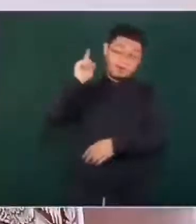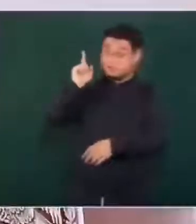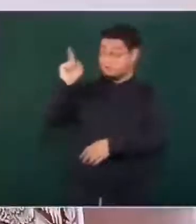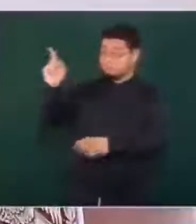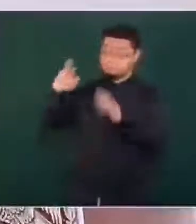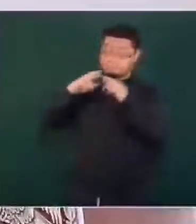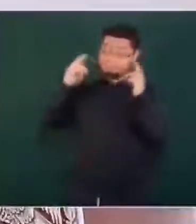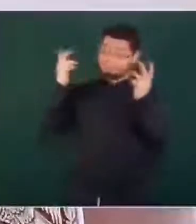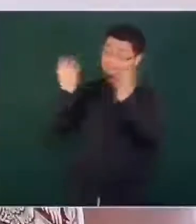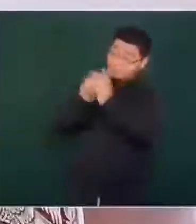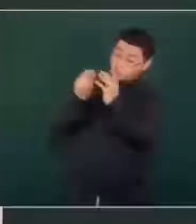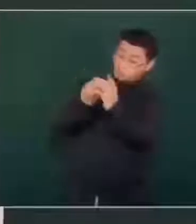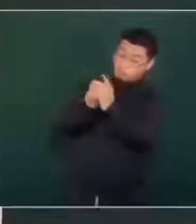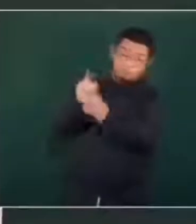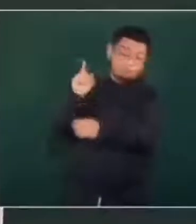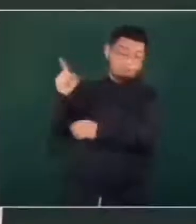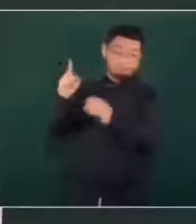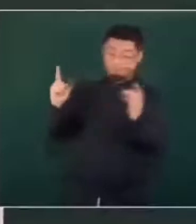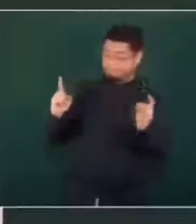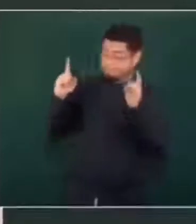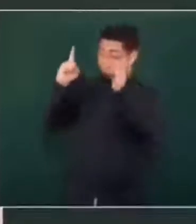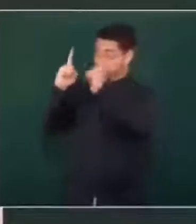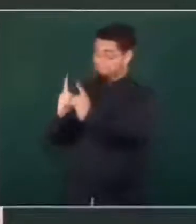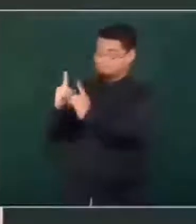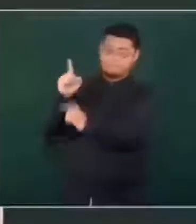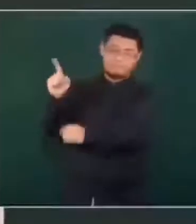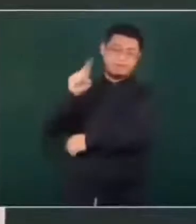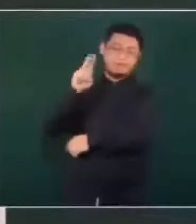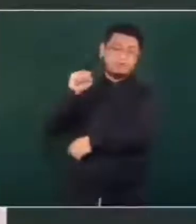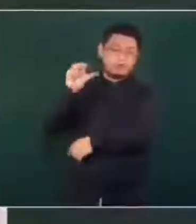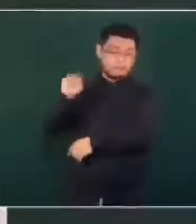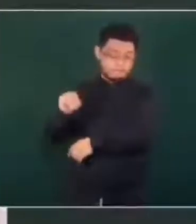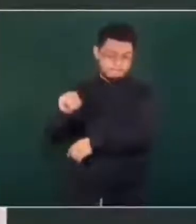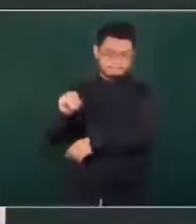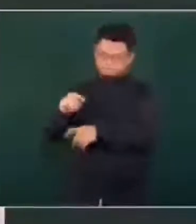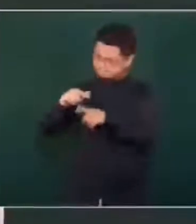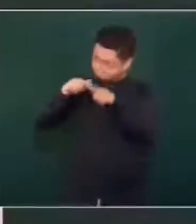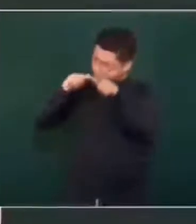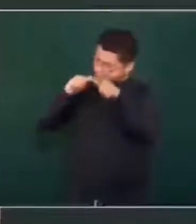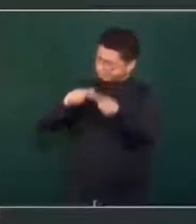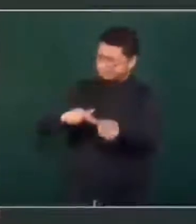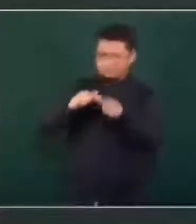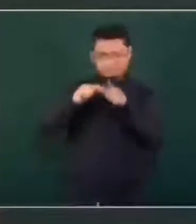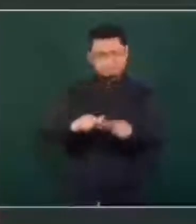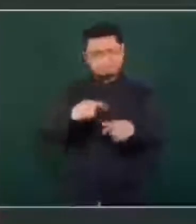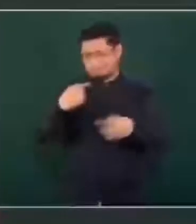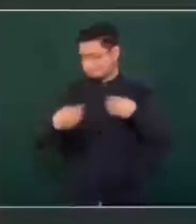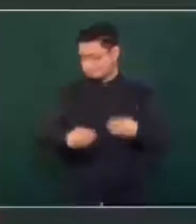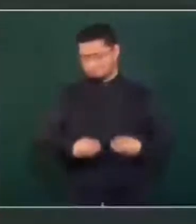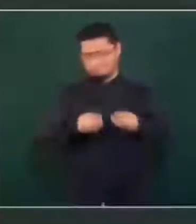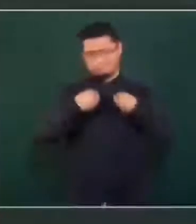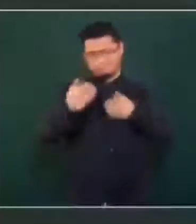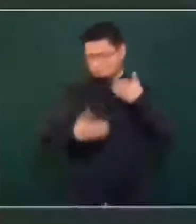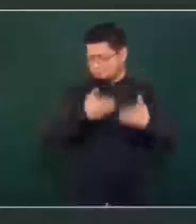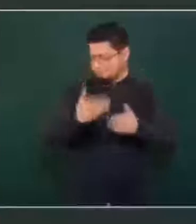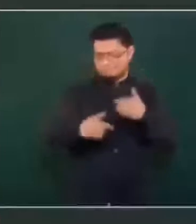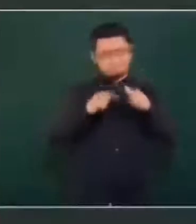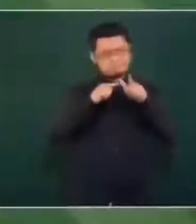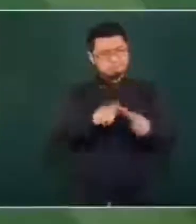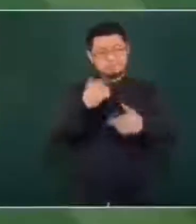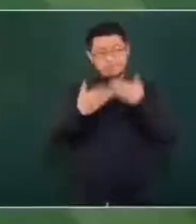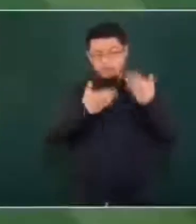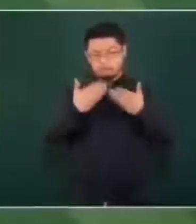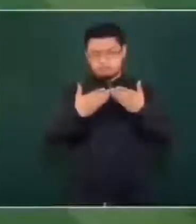y adelante, a seguir con la vida académica. No les va a faltar